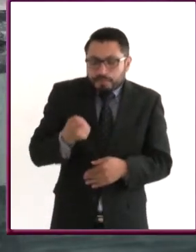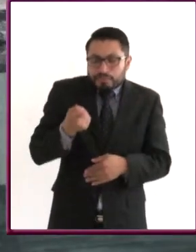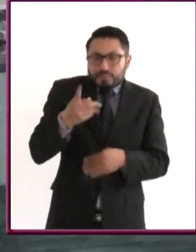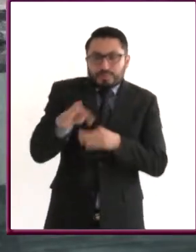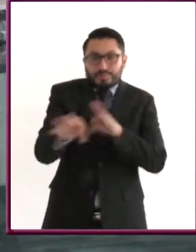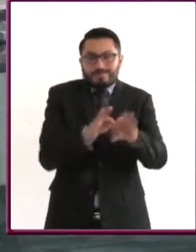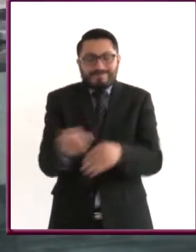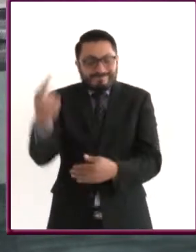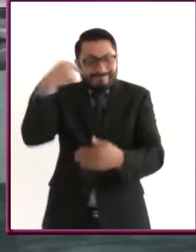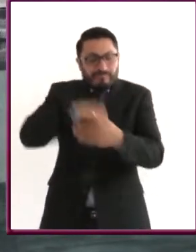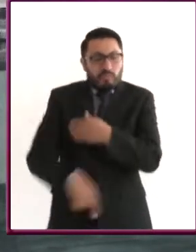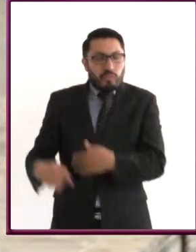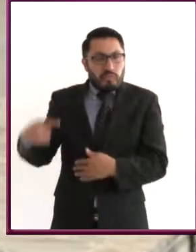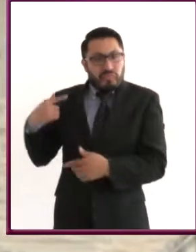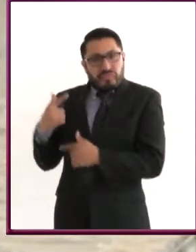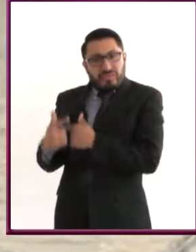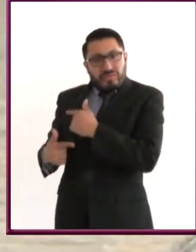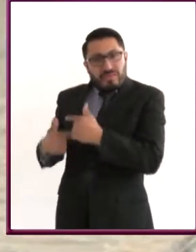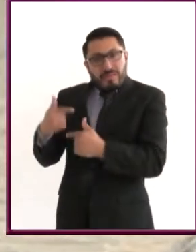que lleva tiempo.